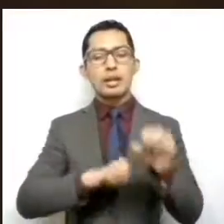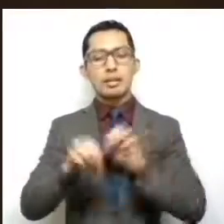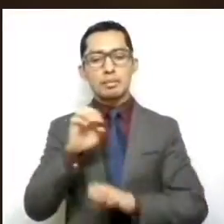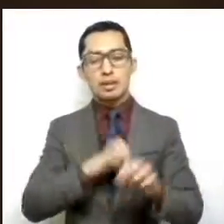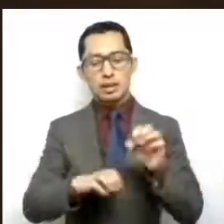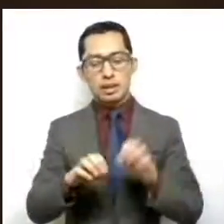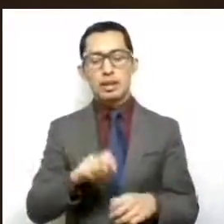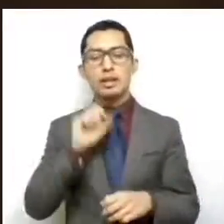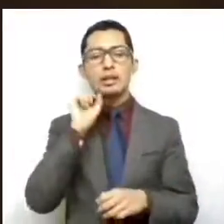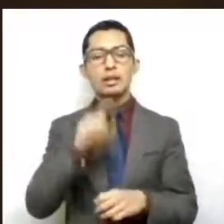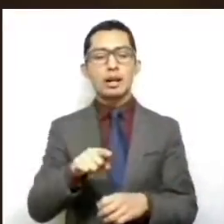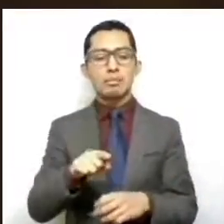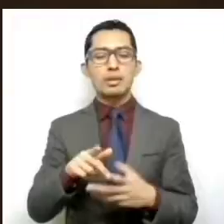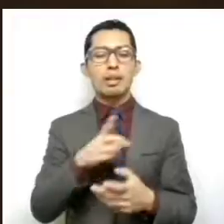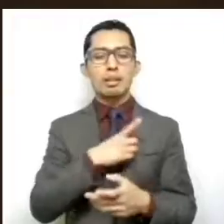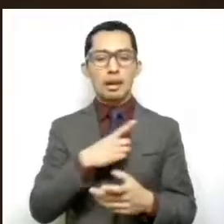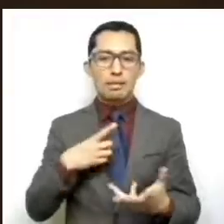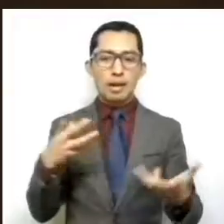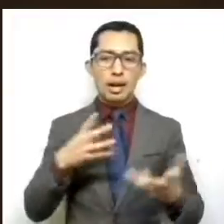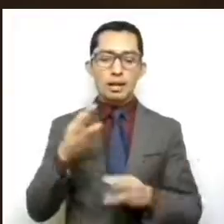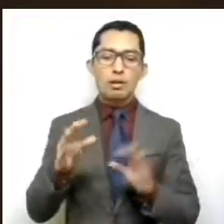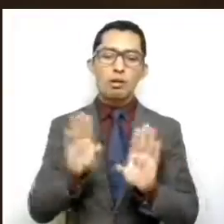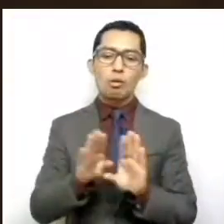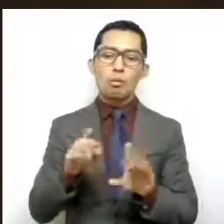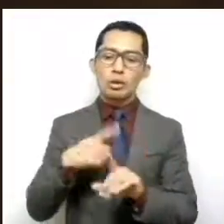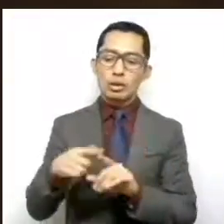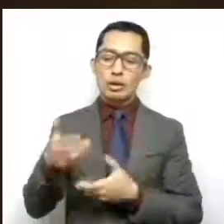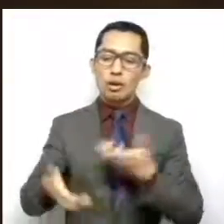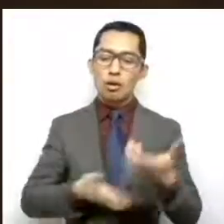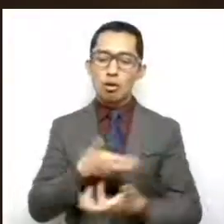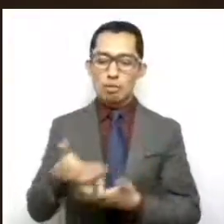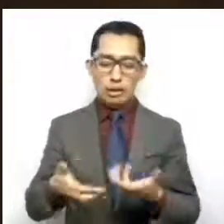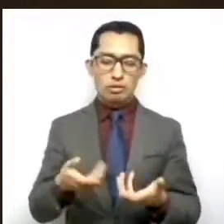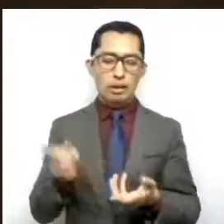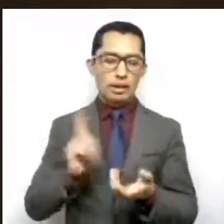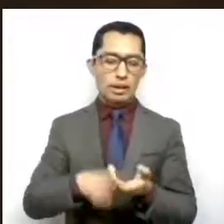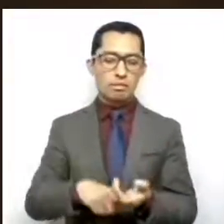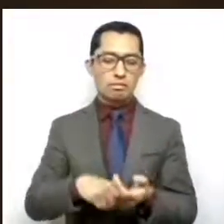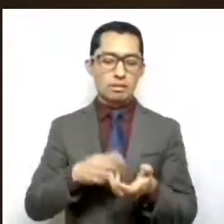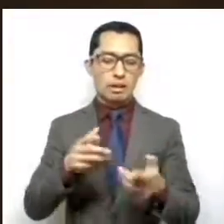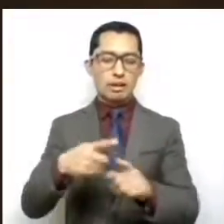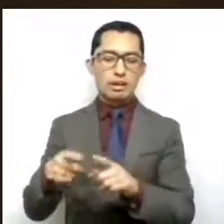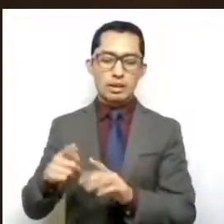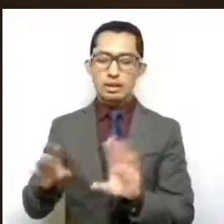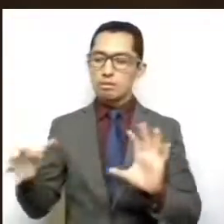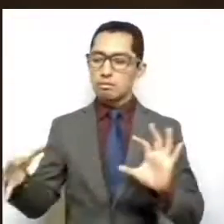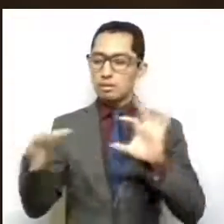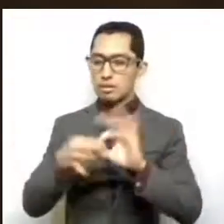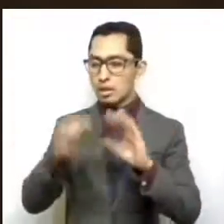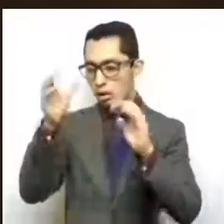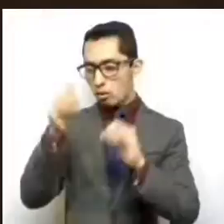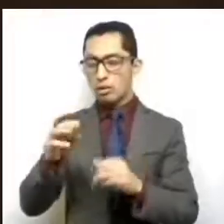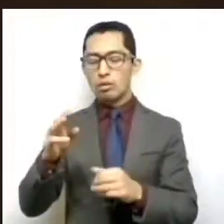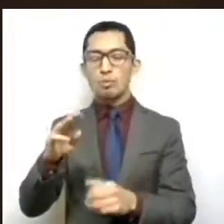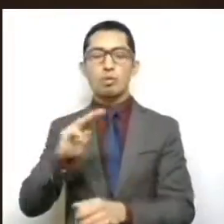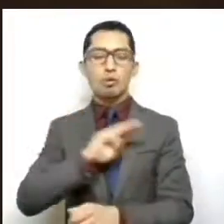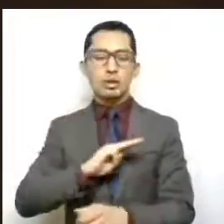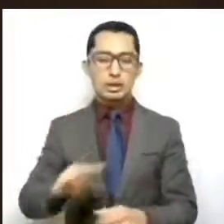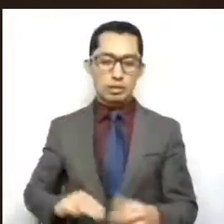además de poner en marcha de ordenamiento del comercio informal, en coordinación con los gobiernos municipales.